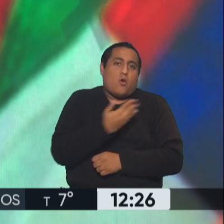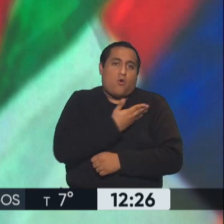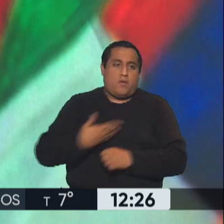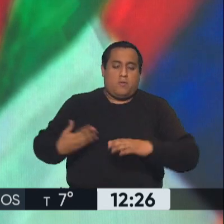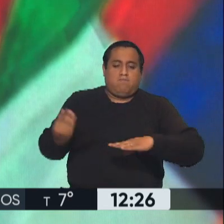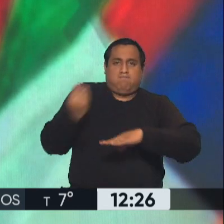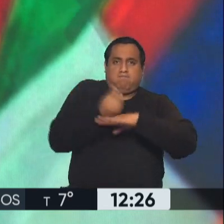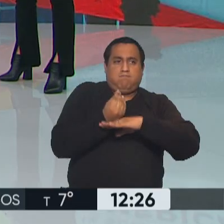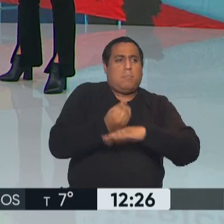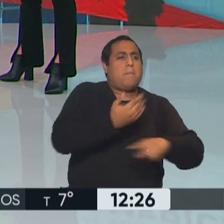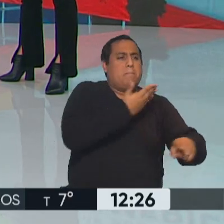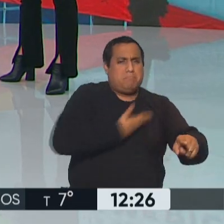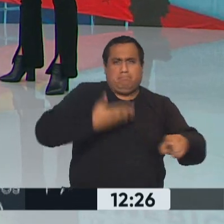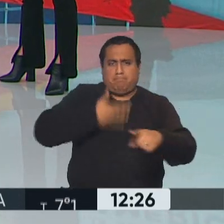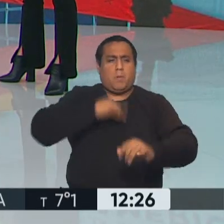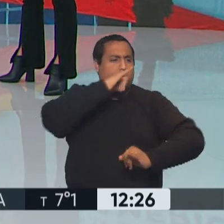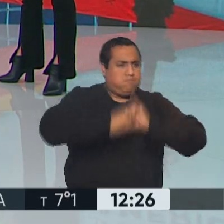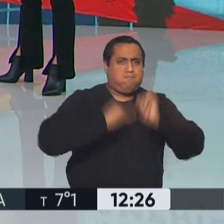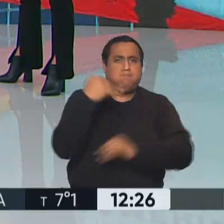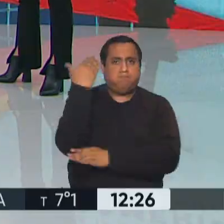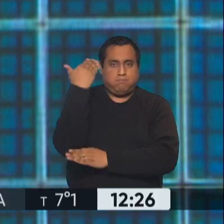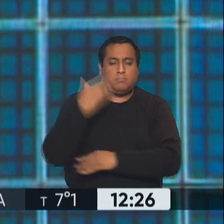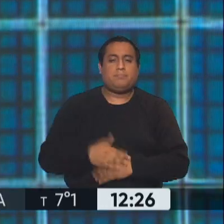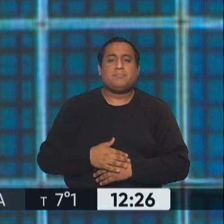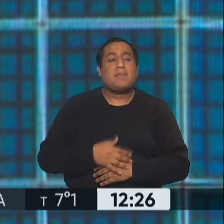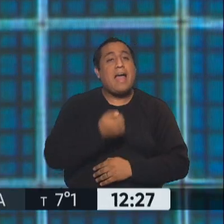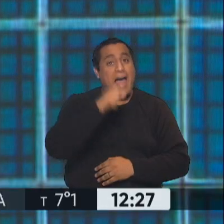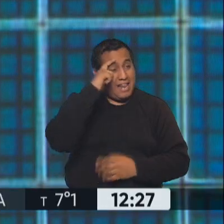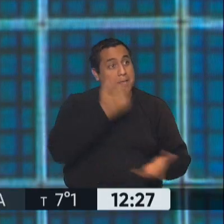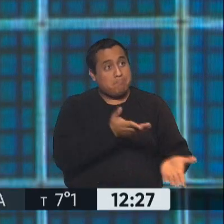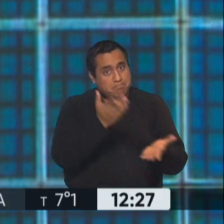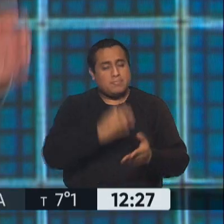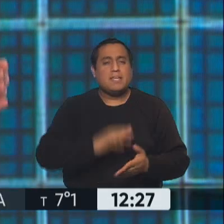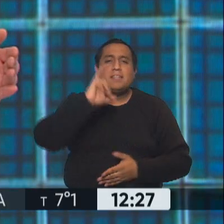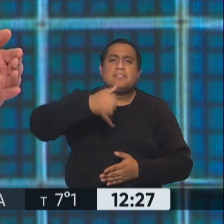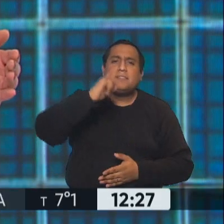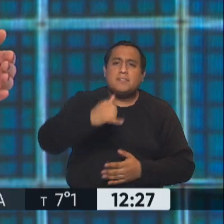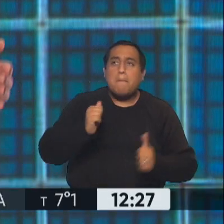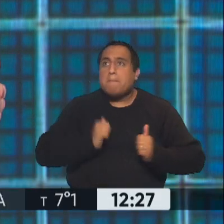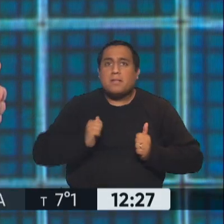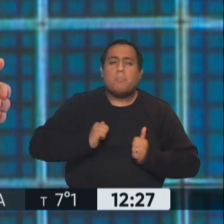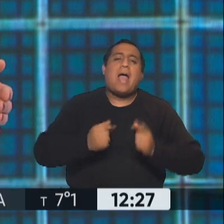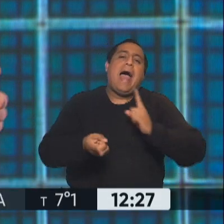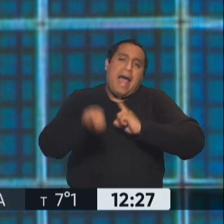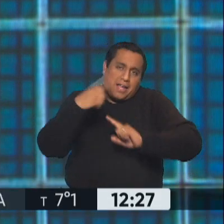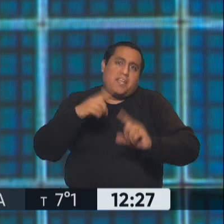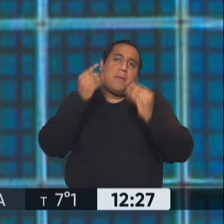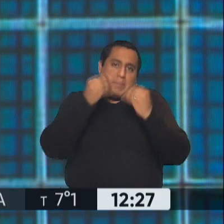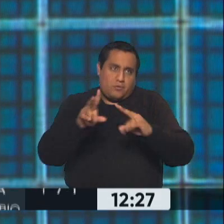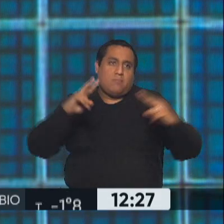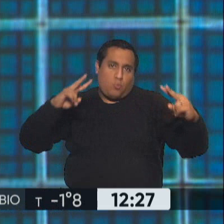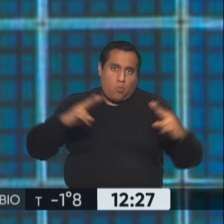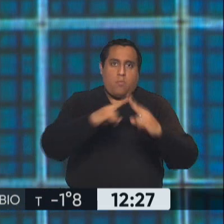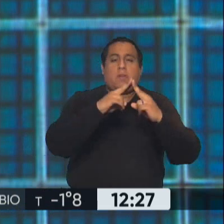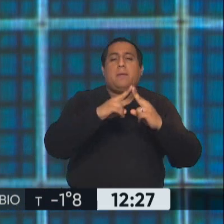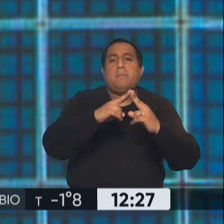cumbre ante los mandatarios. Alejandra, ver. Bueno, sí, muchas expectativas sobre todo porque empezó ayer la cumbre de las Américas, pero